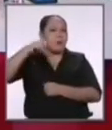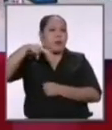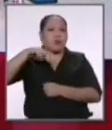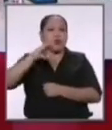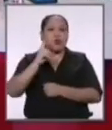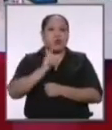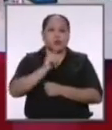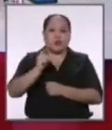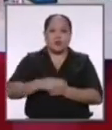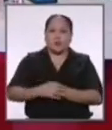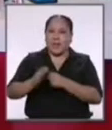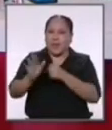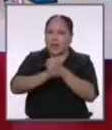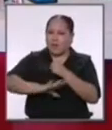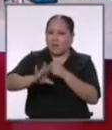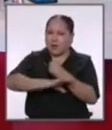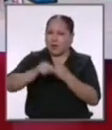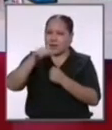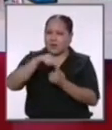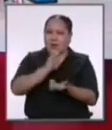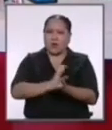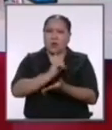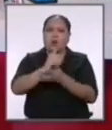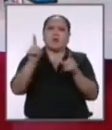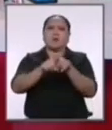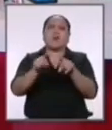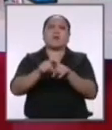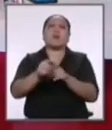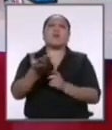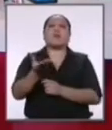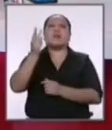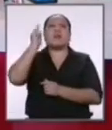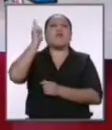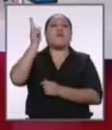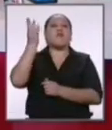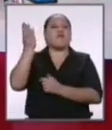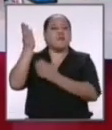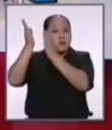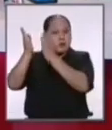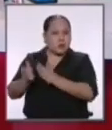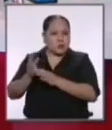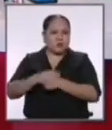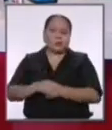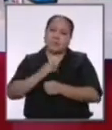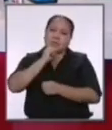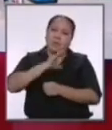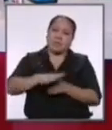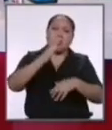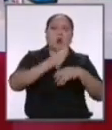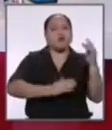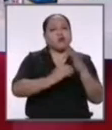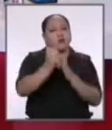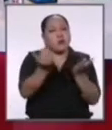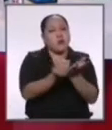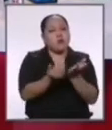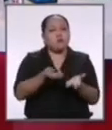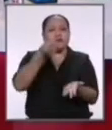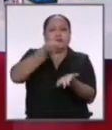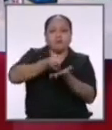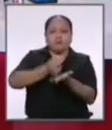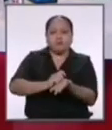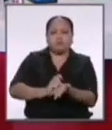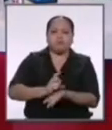piedra fundamental en la educación sin duda también es el docente muchas veces hablamos de construir escuelas de invertir en